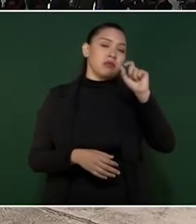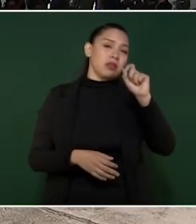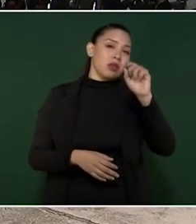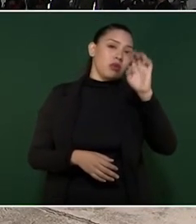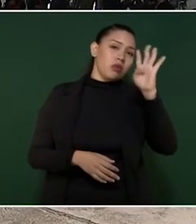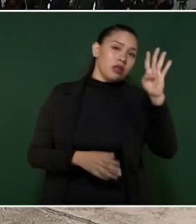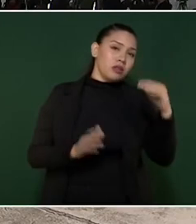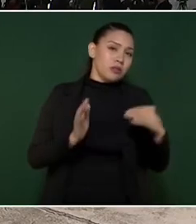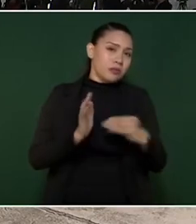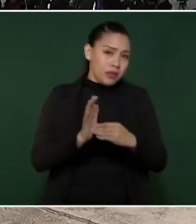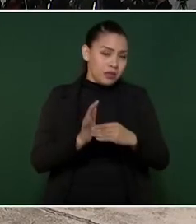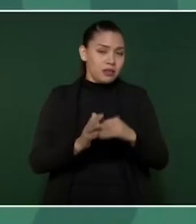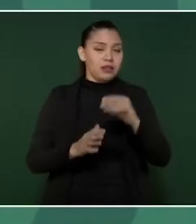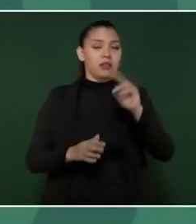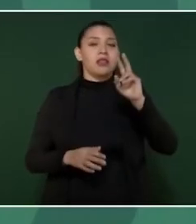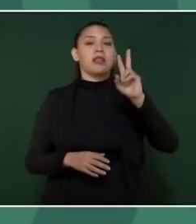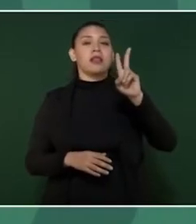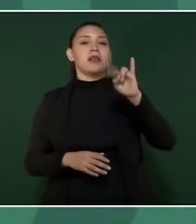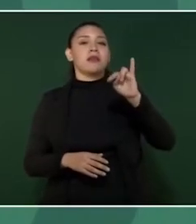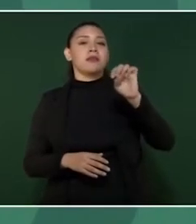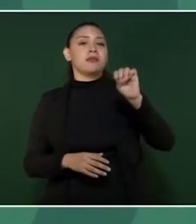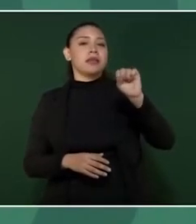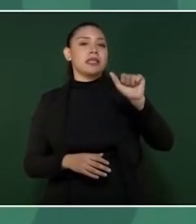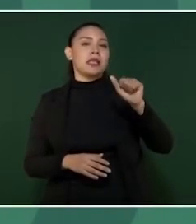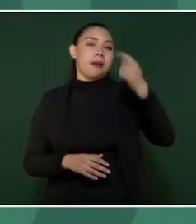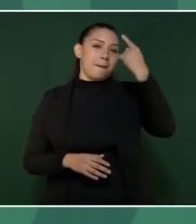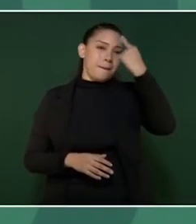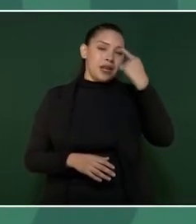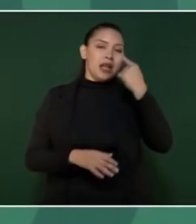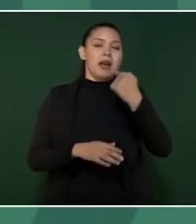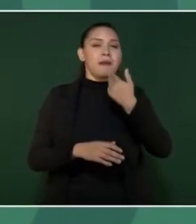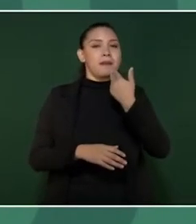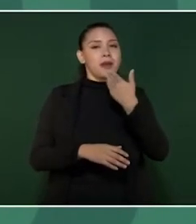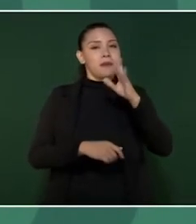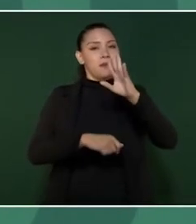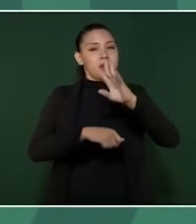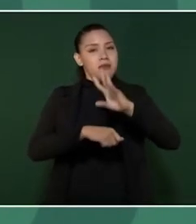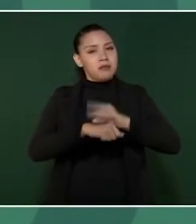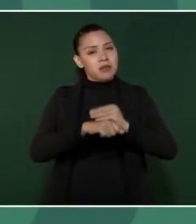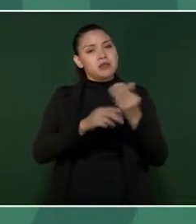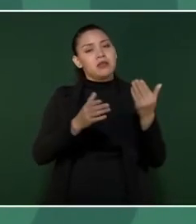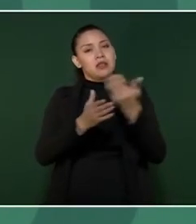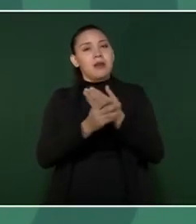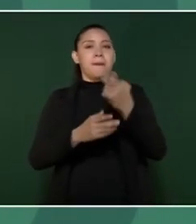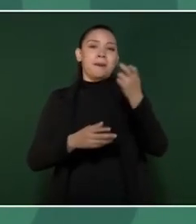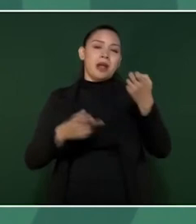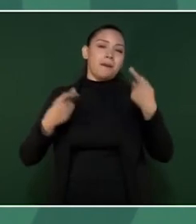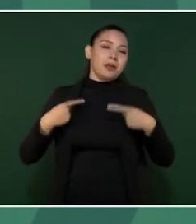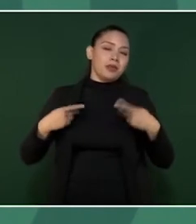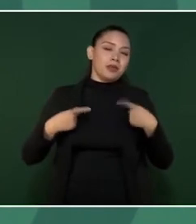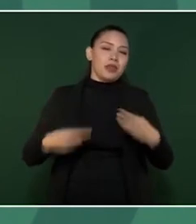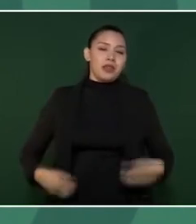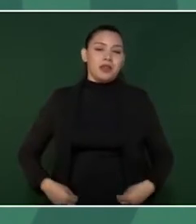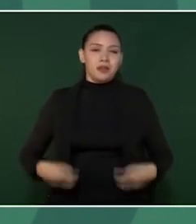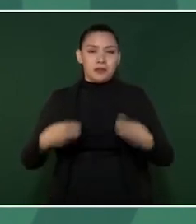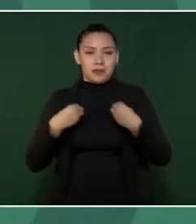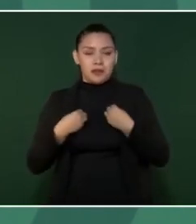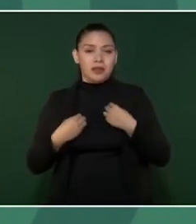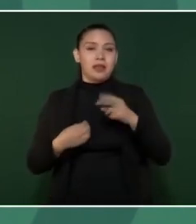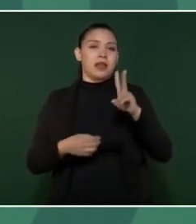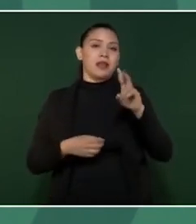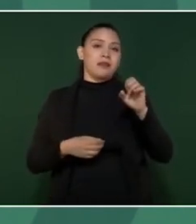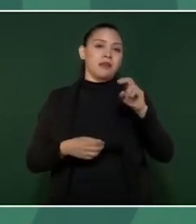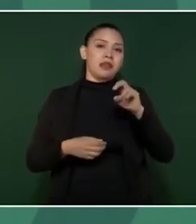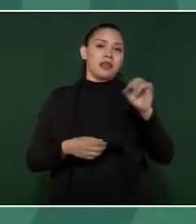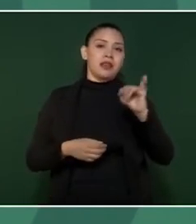visas de carácter humanitario, en este momento para venezolanas y venezolanos, probablemente en el futuro